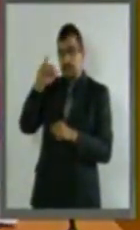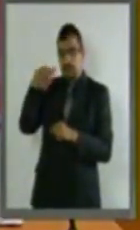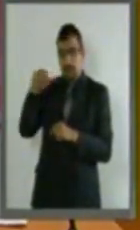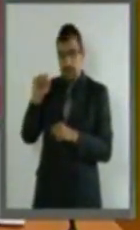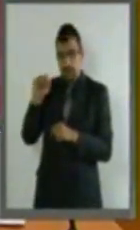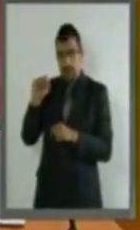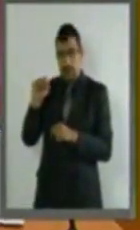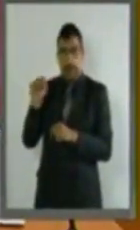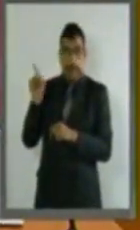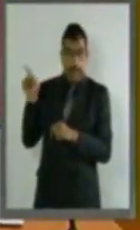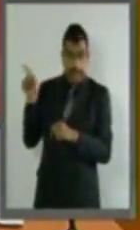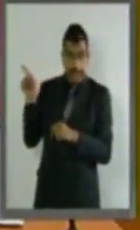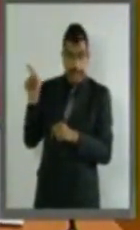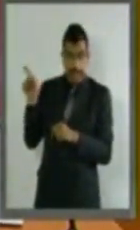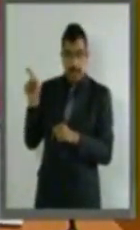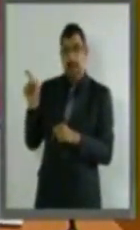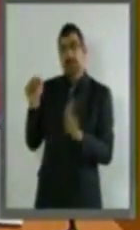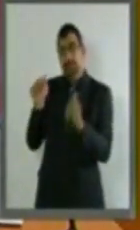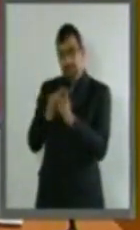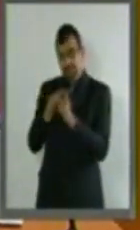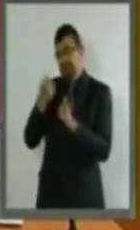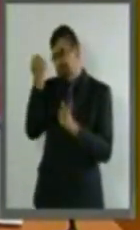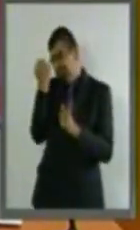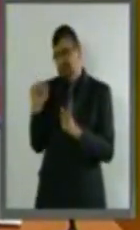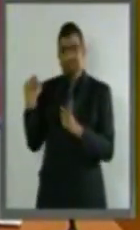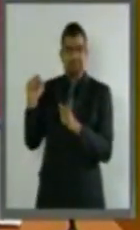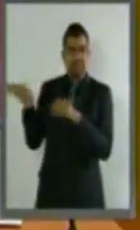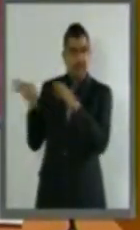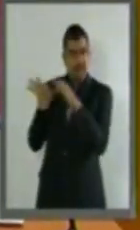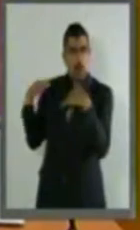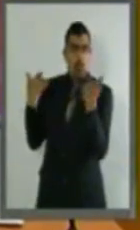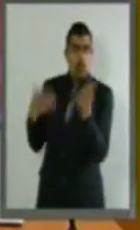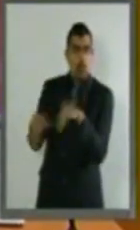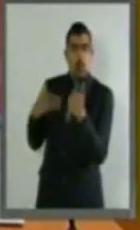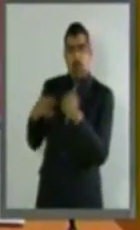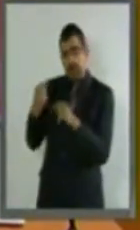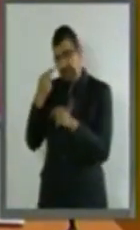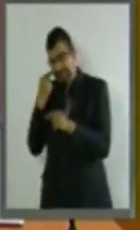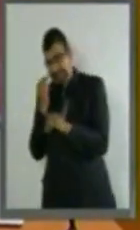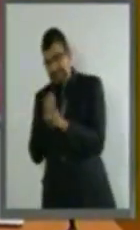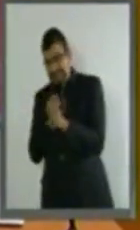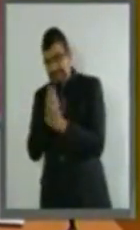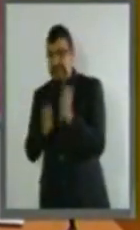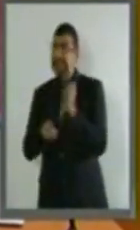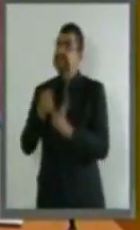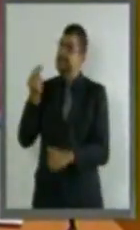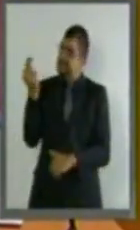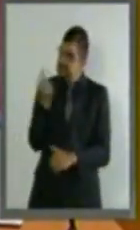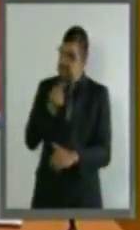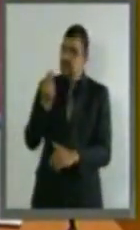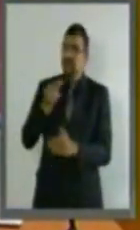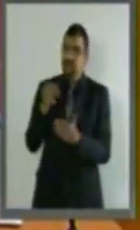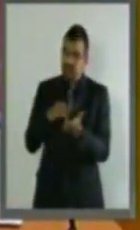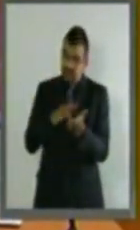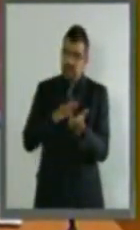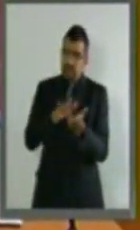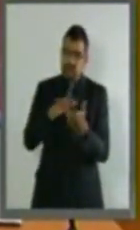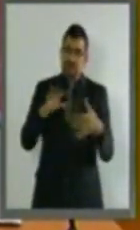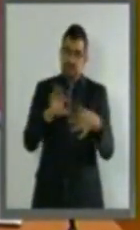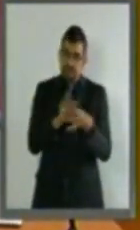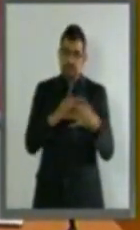quien pues con toda su experiencia laboral ha visto que es necesario armonizar